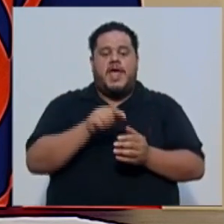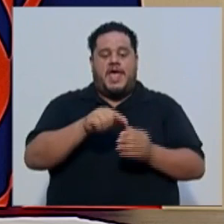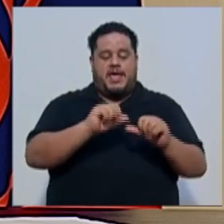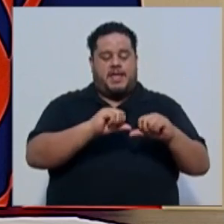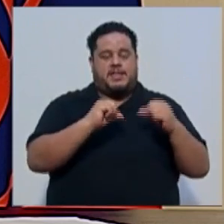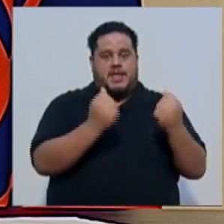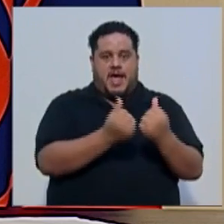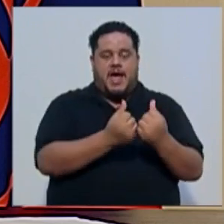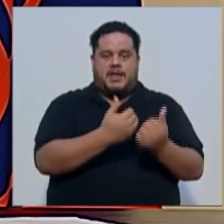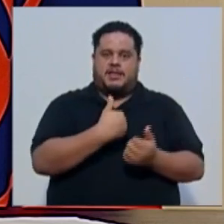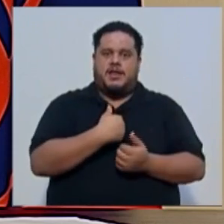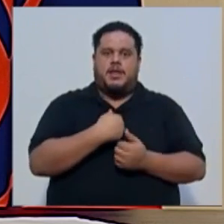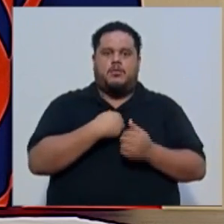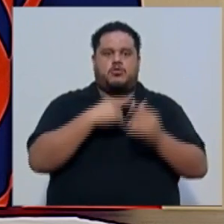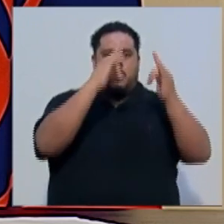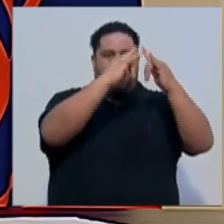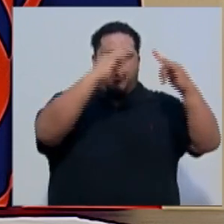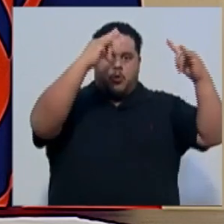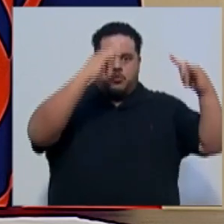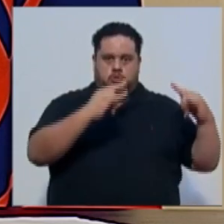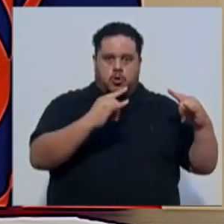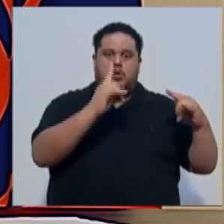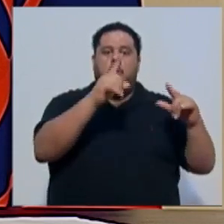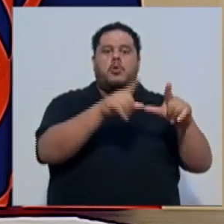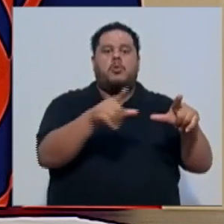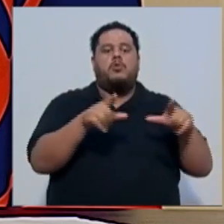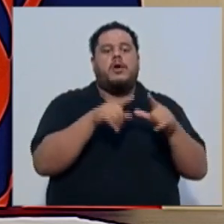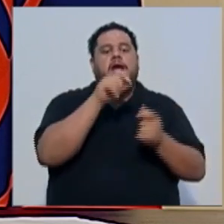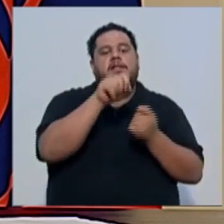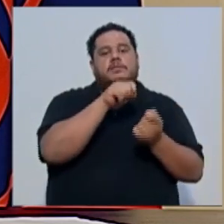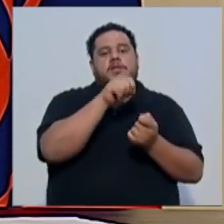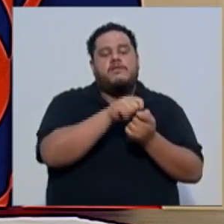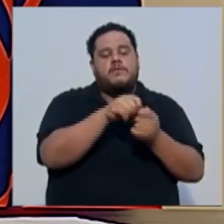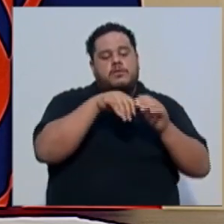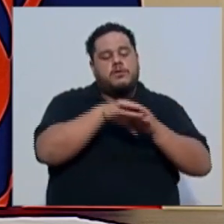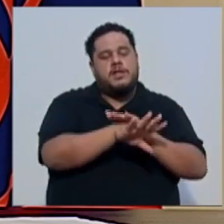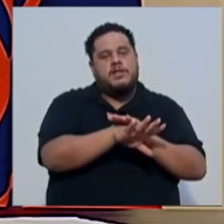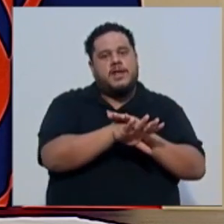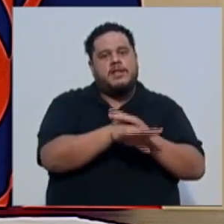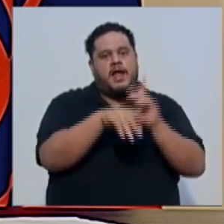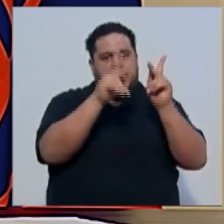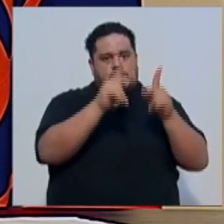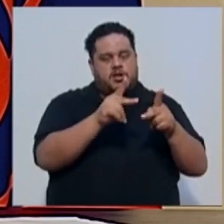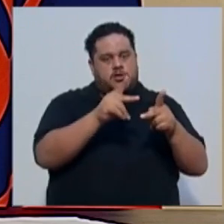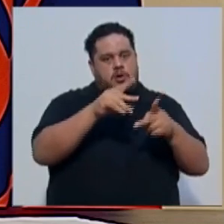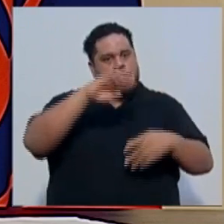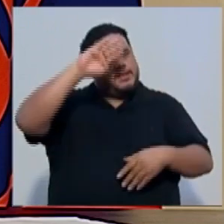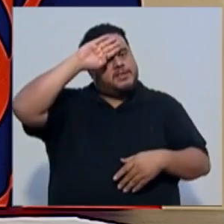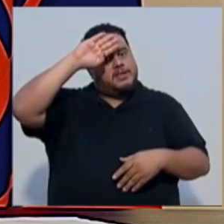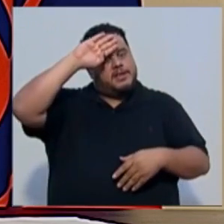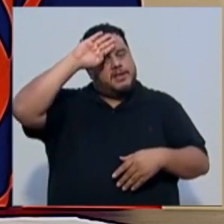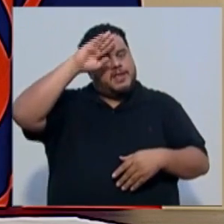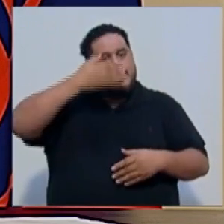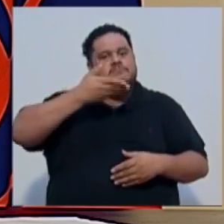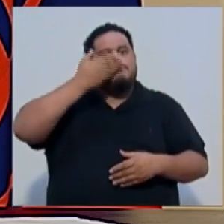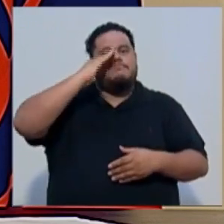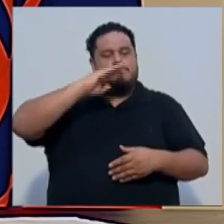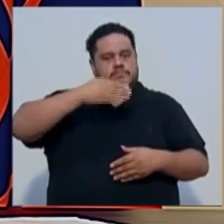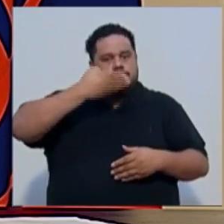tenemos un toldo, un lugar específico donde ingresan los pacientes que tienen sintomatología respiratoria.